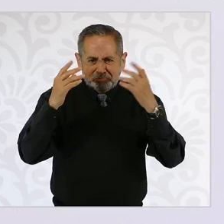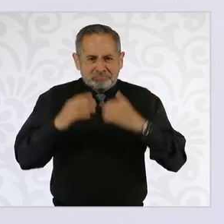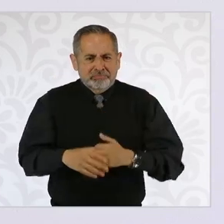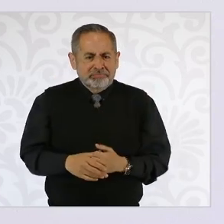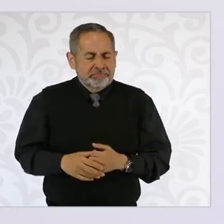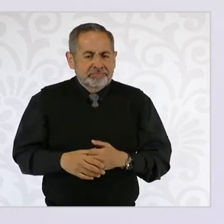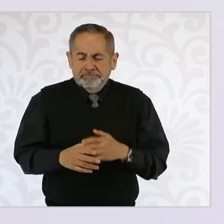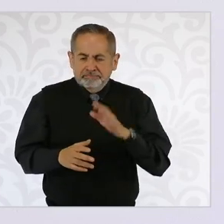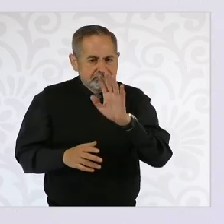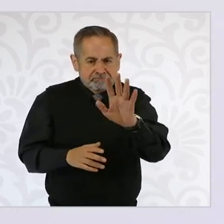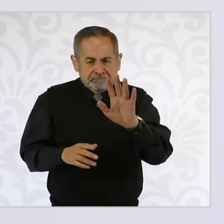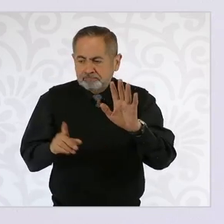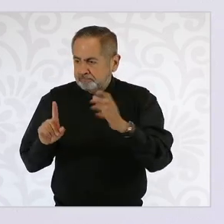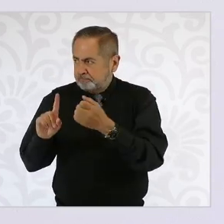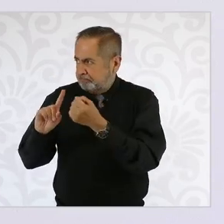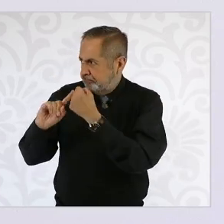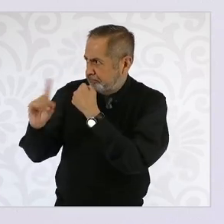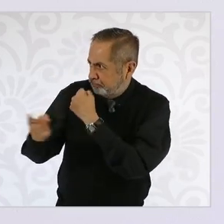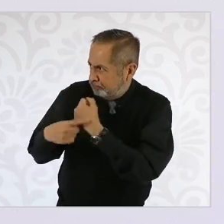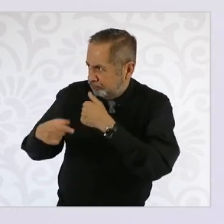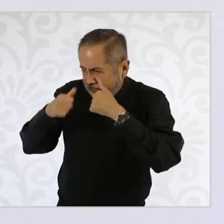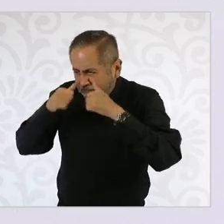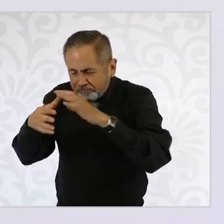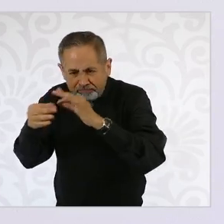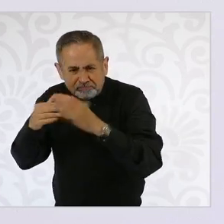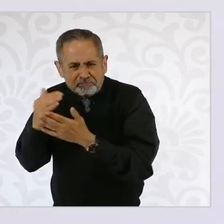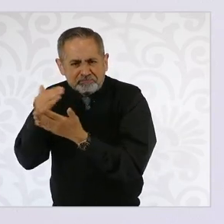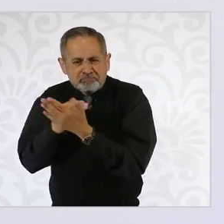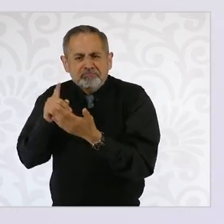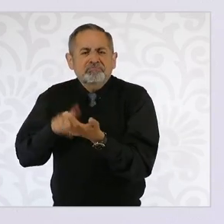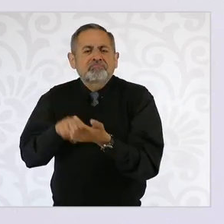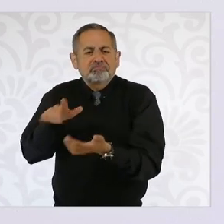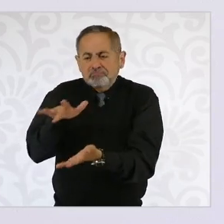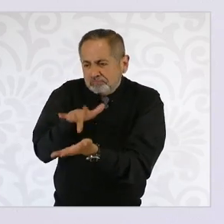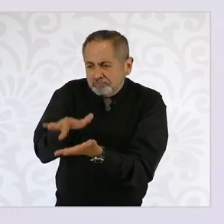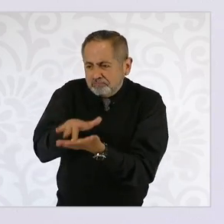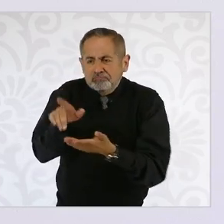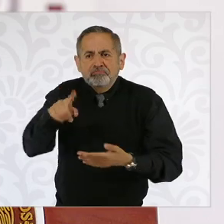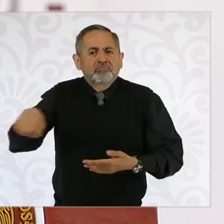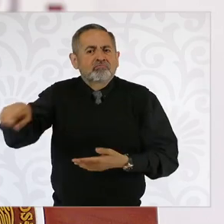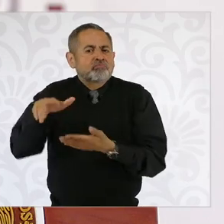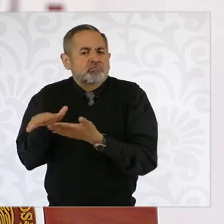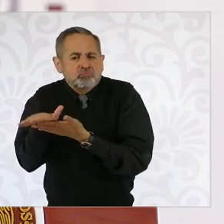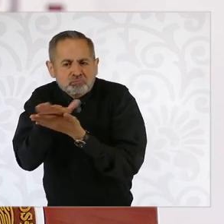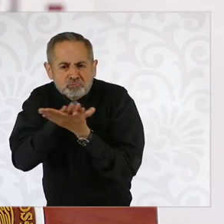atender a las causas quiere decir apoyar a la gente humilde.